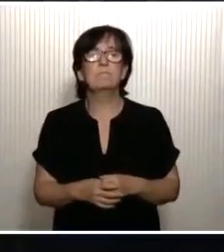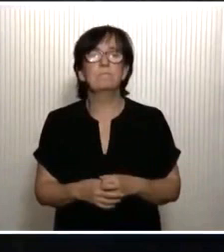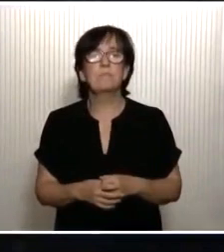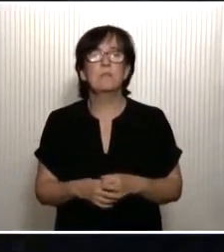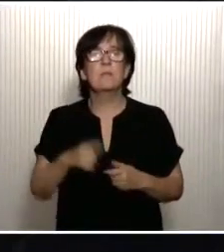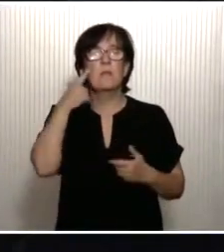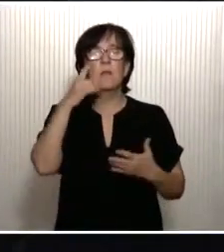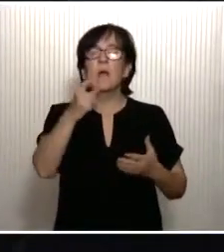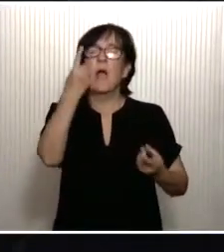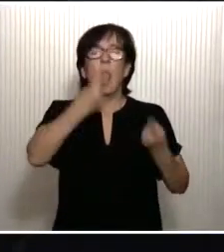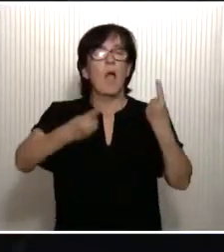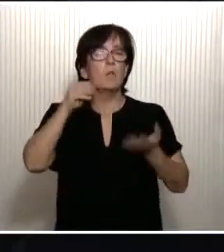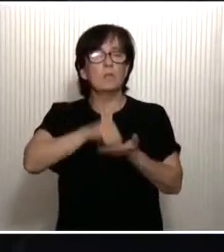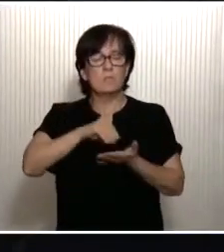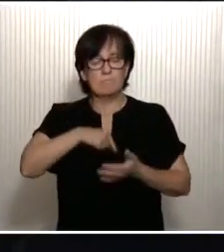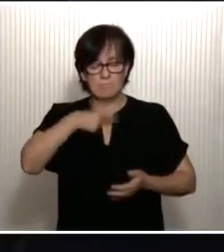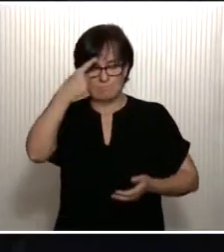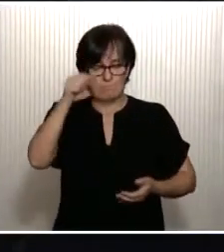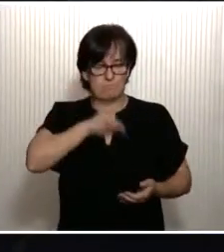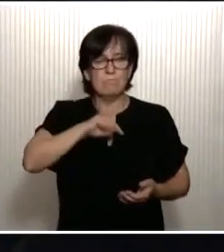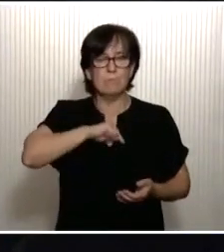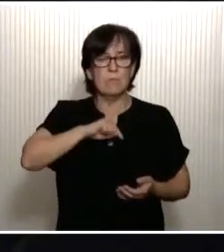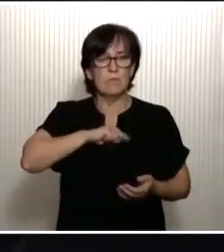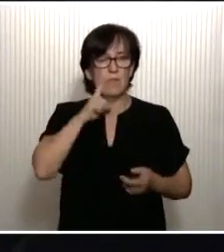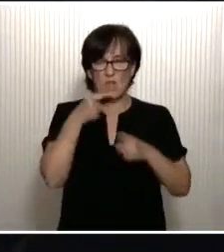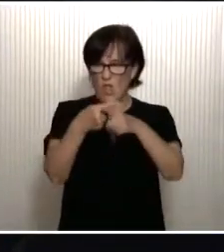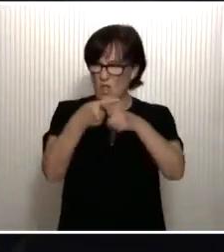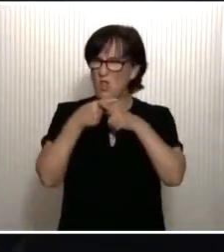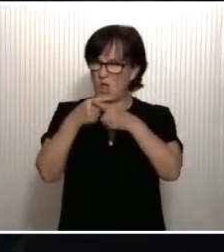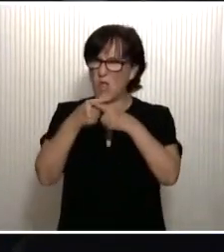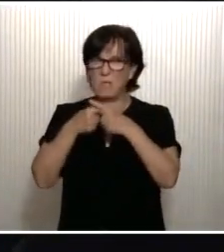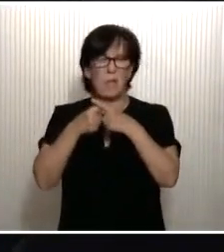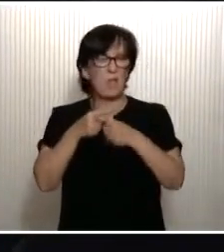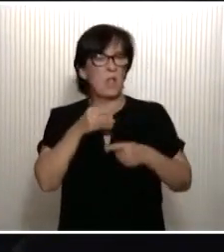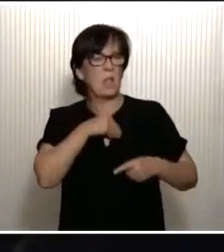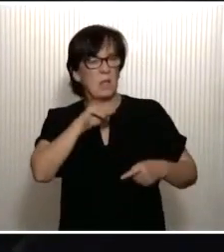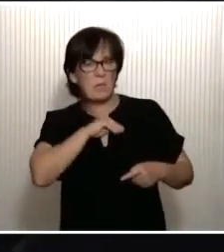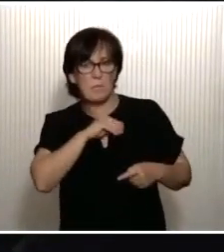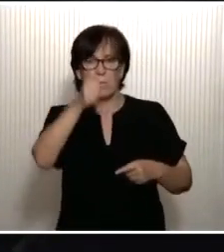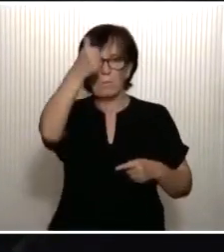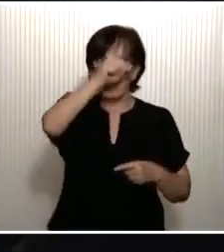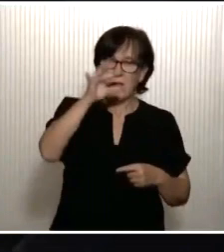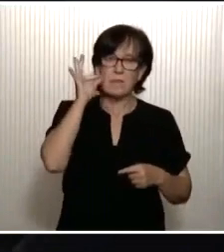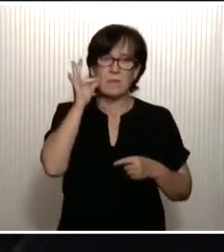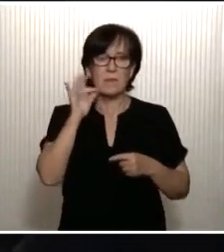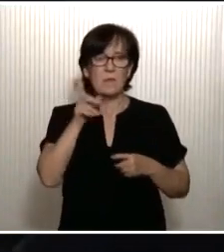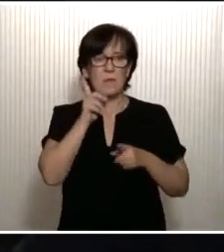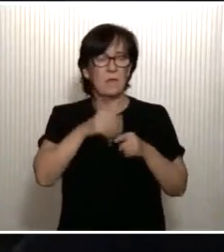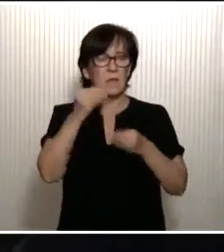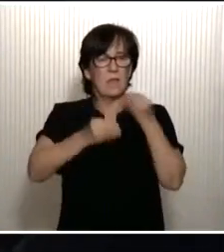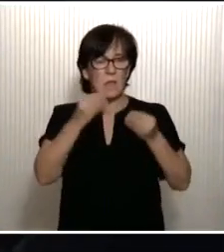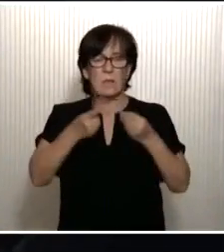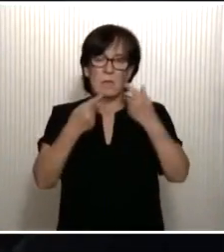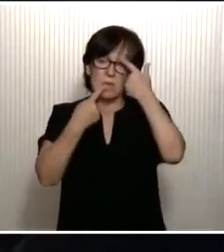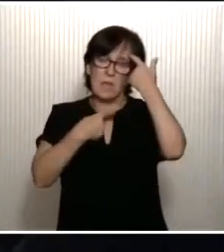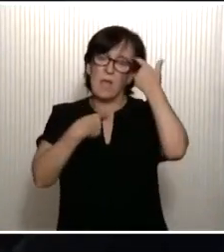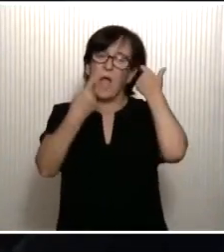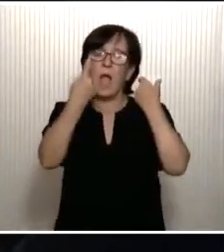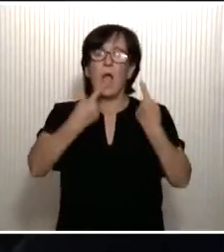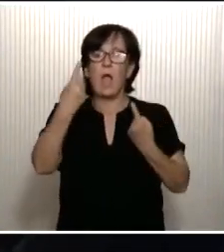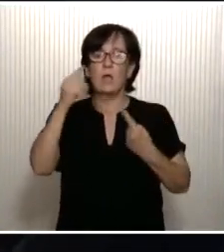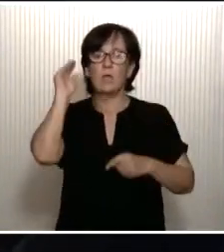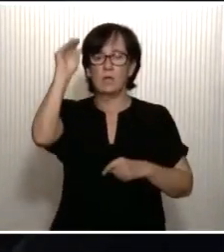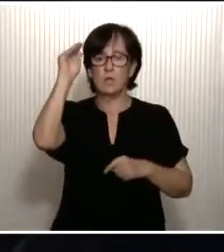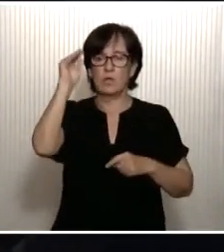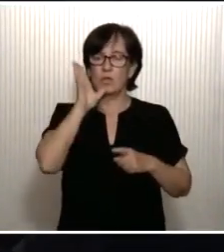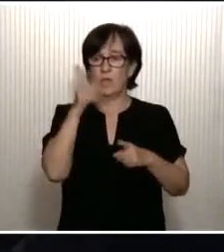Fíjense, a veces, y estoy convencido de que lo compartirán conmigo, a veces los españoles y las españolas, nos lo ha dicho en alguna ocasión algún extranjero